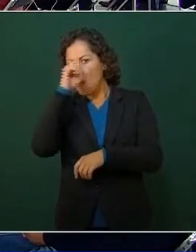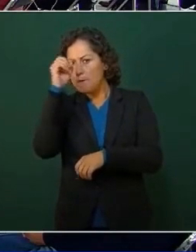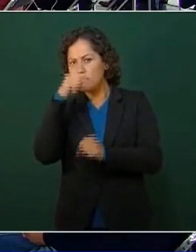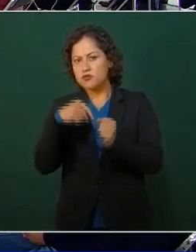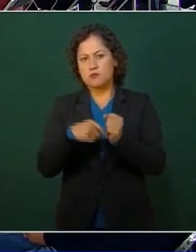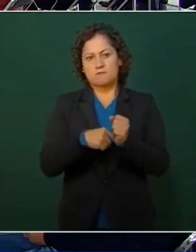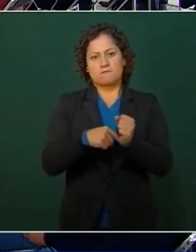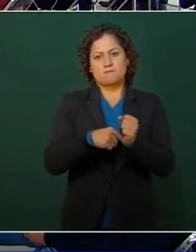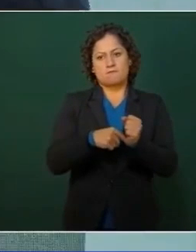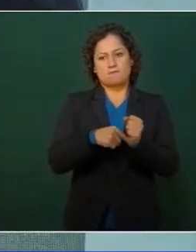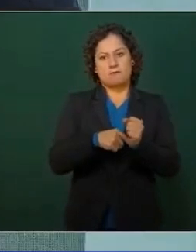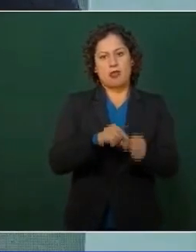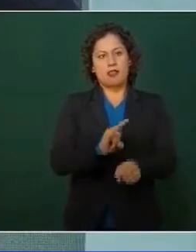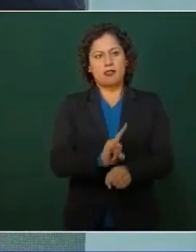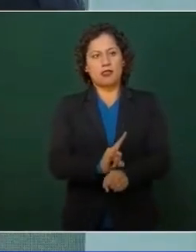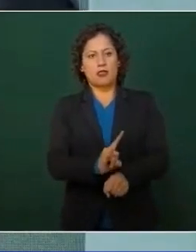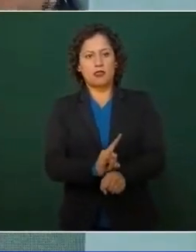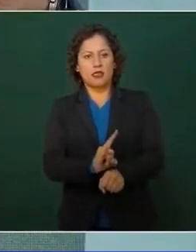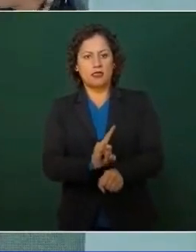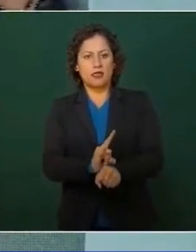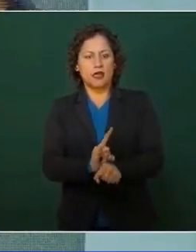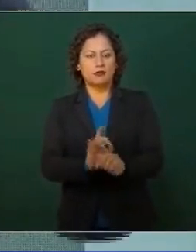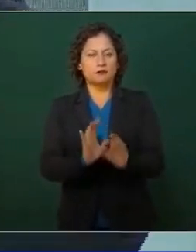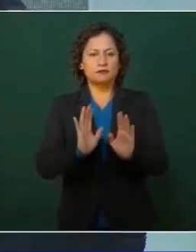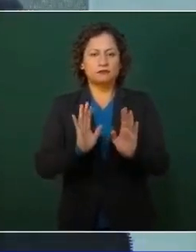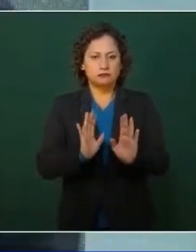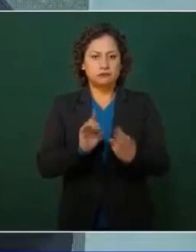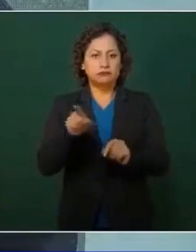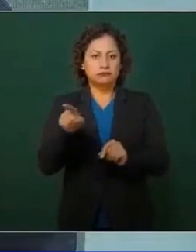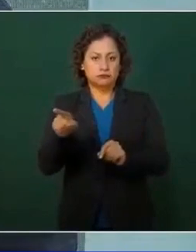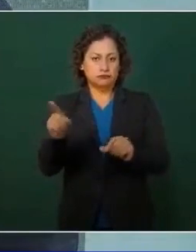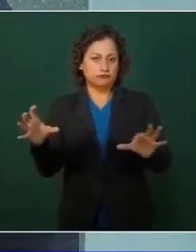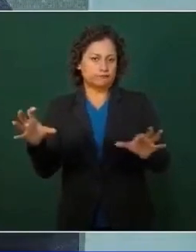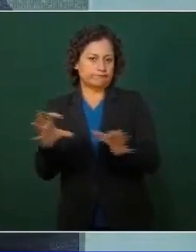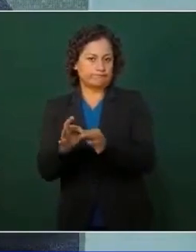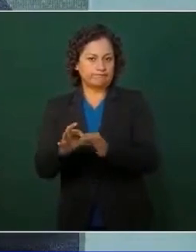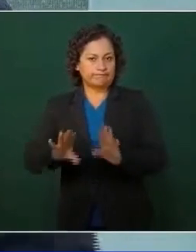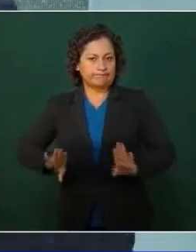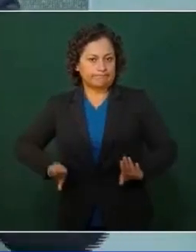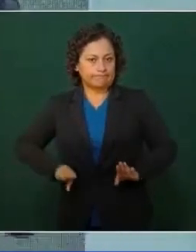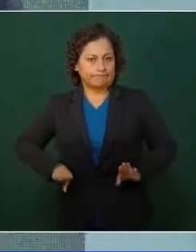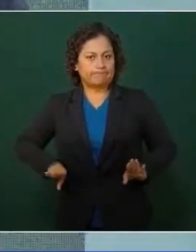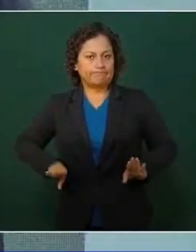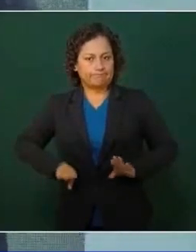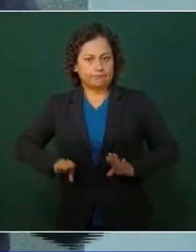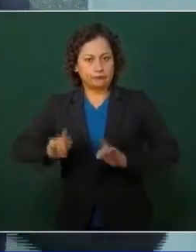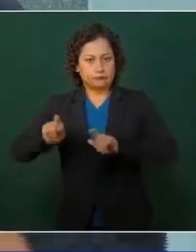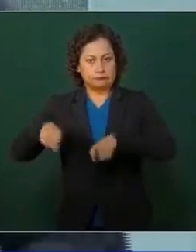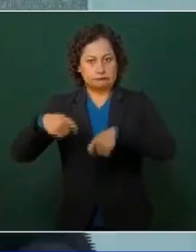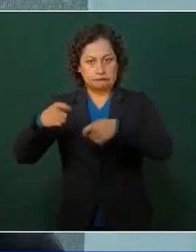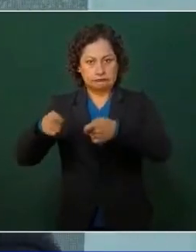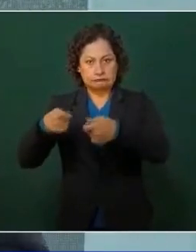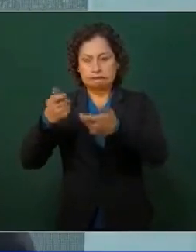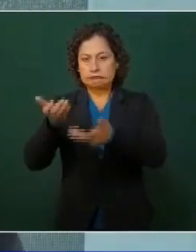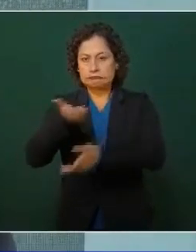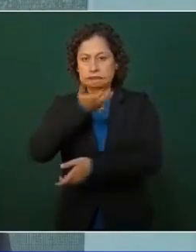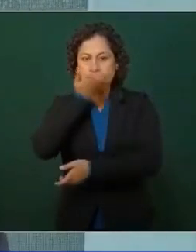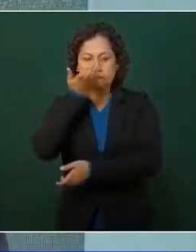a favor del Bloque Conservador, todos estos reportajes